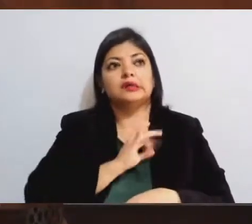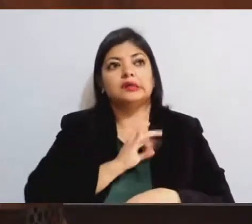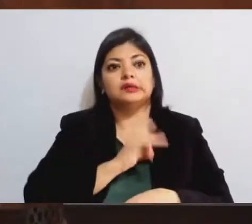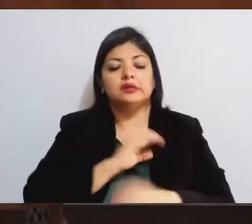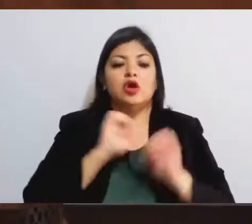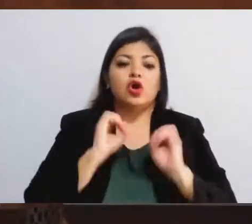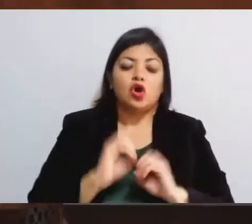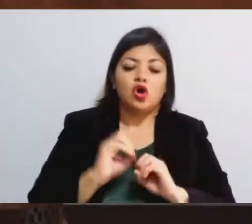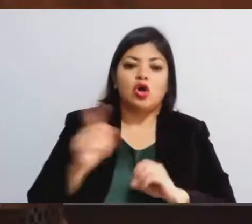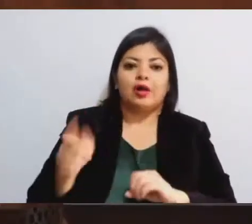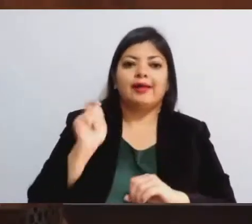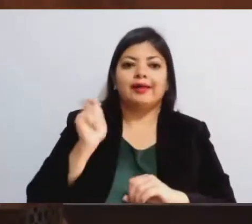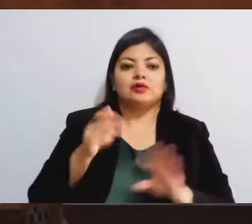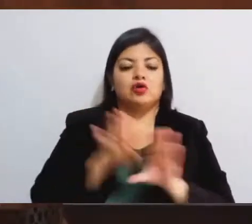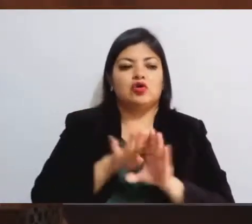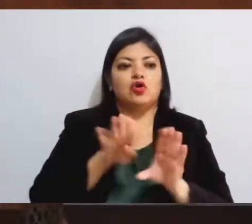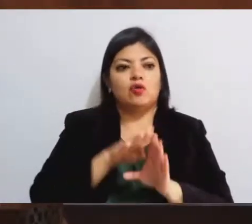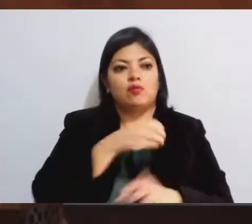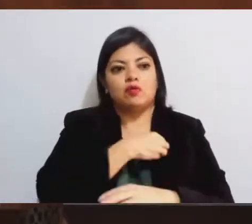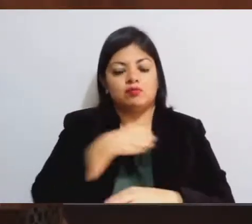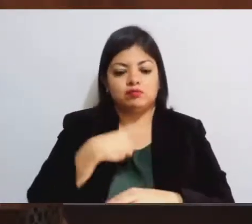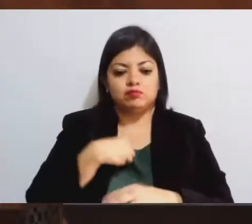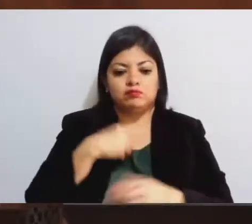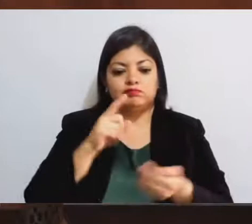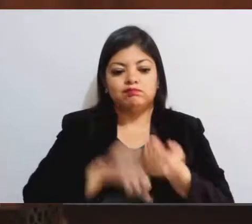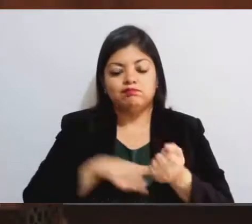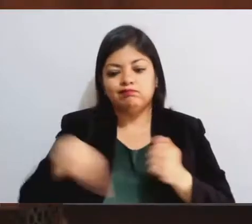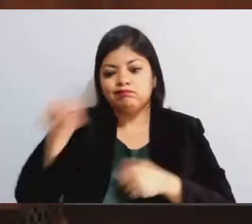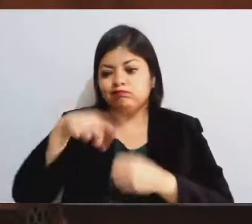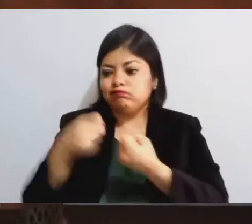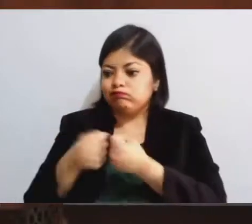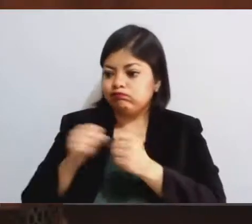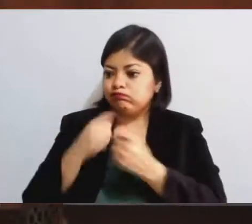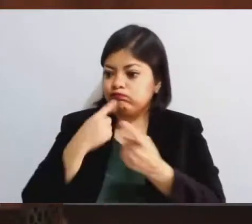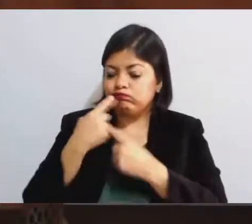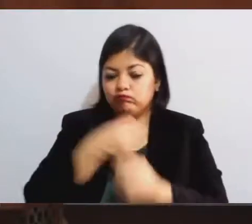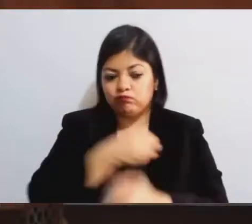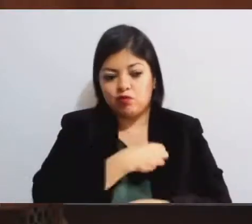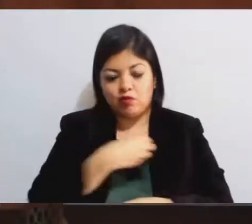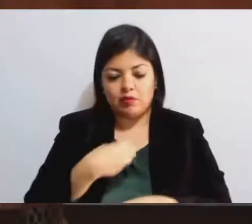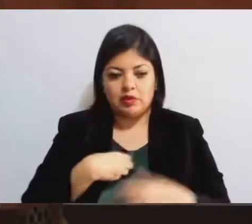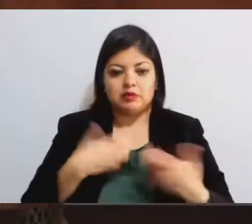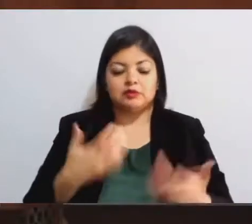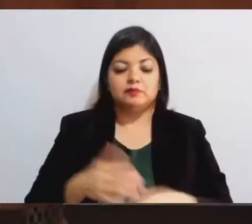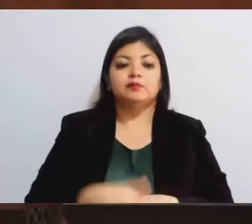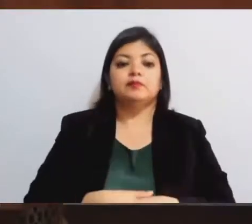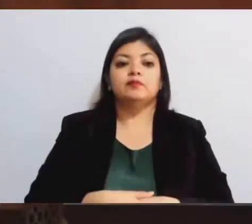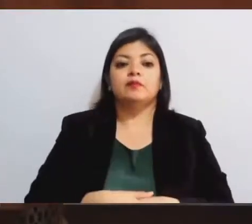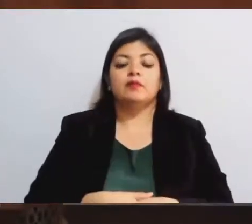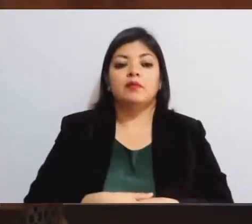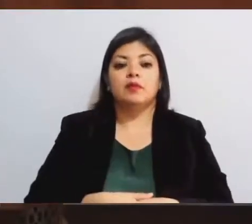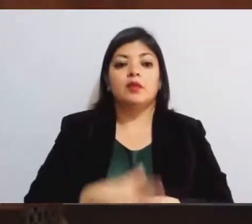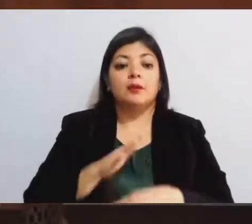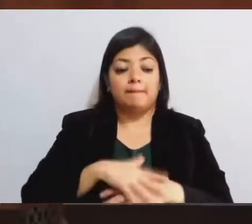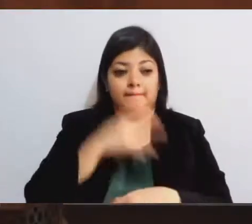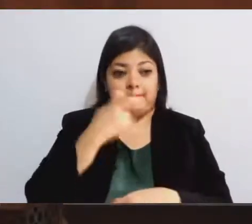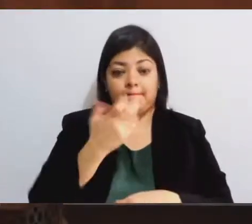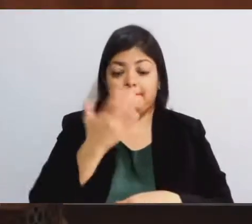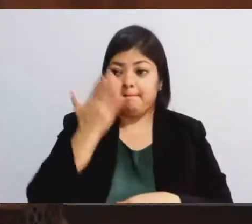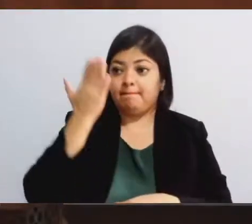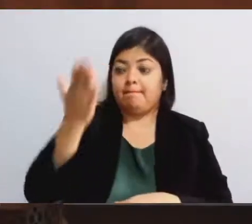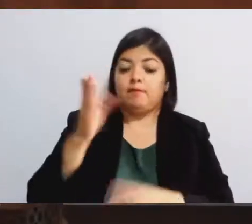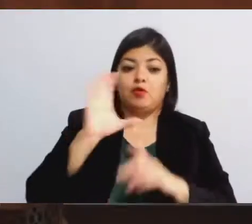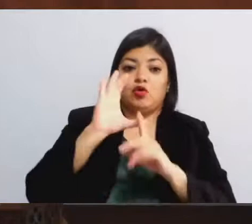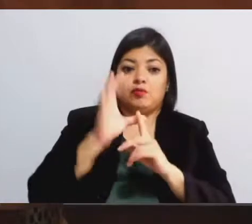hayan sido obligados por la delincuencia organizada. Asimismo, para solicitar a la Comisión de Derechos